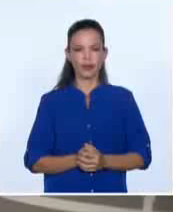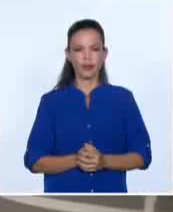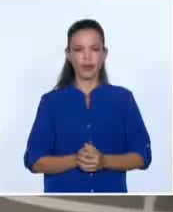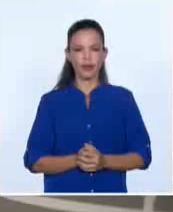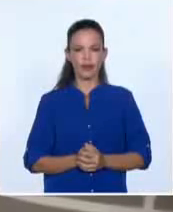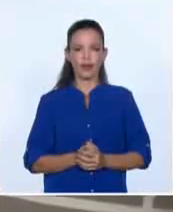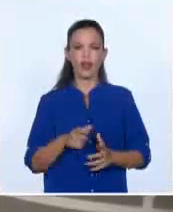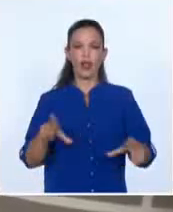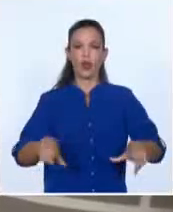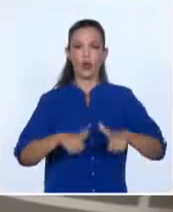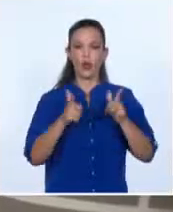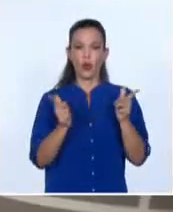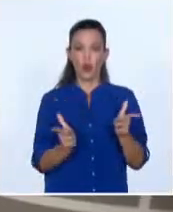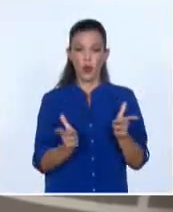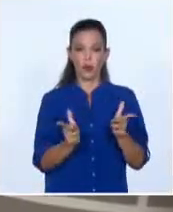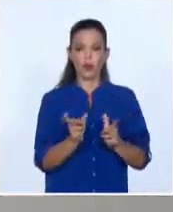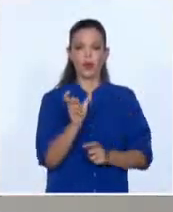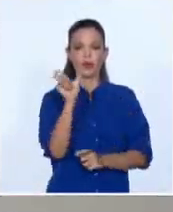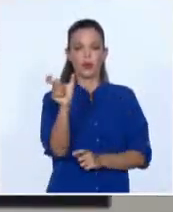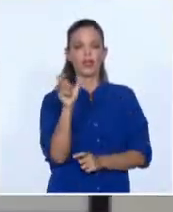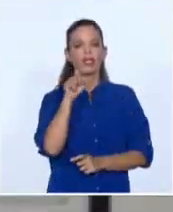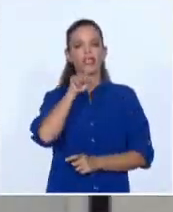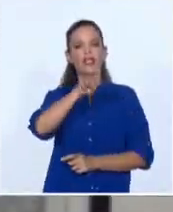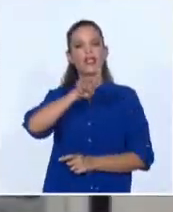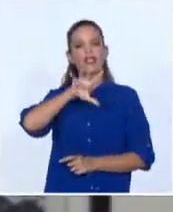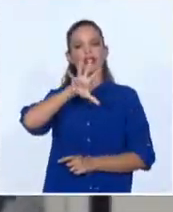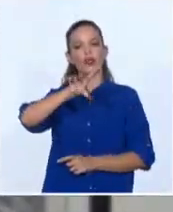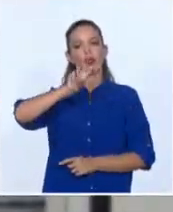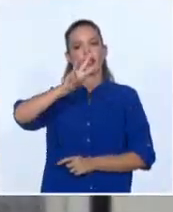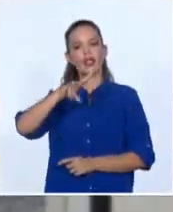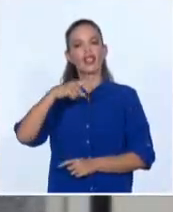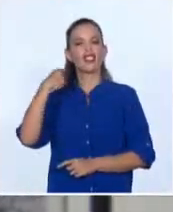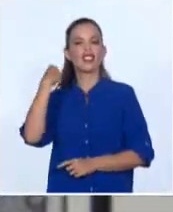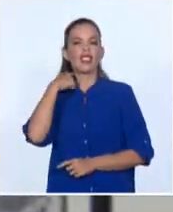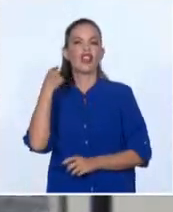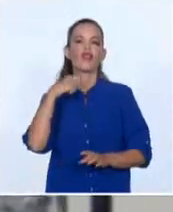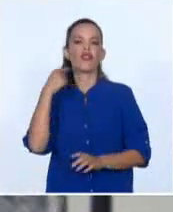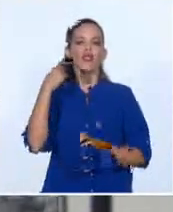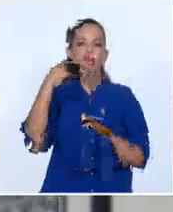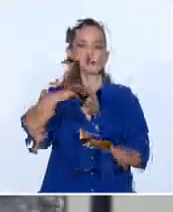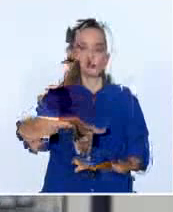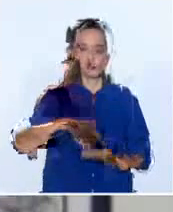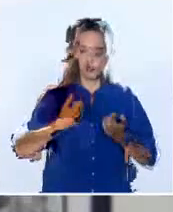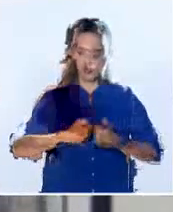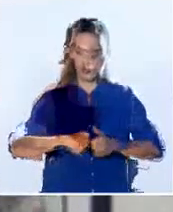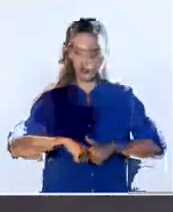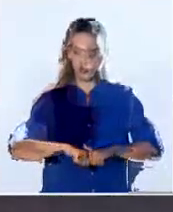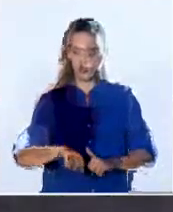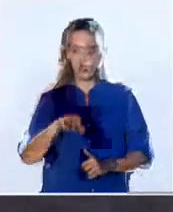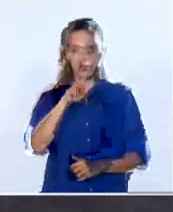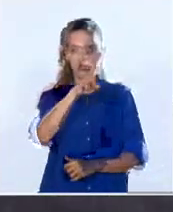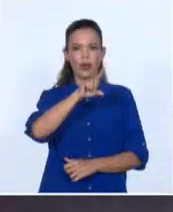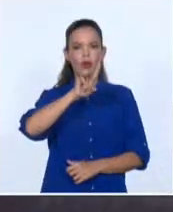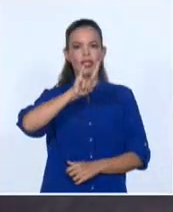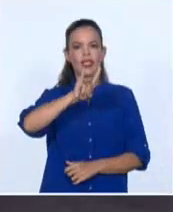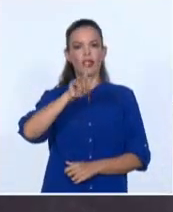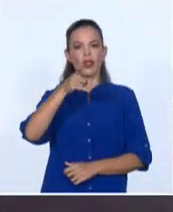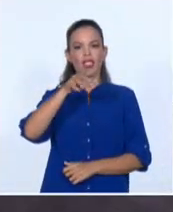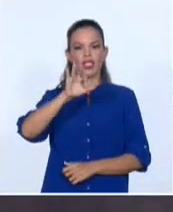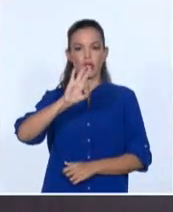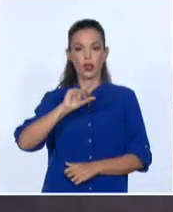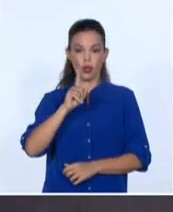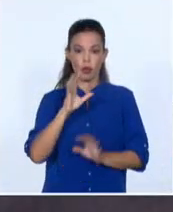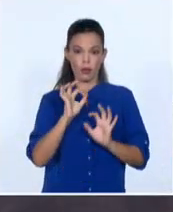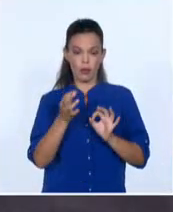aniversario 153 de su muerte. Nacido en 1818, Perucho formó parte de una playa de intelectuales